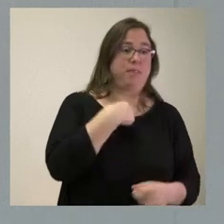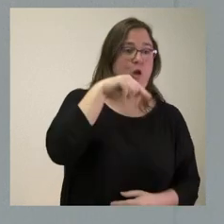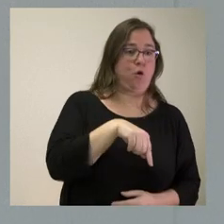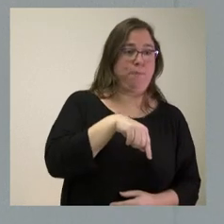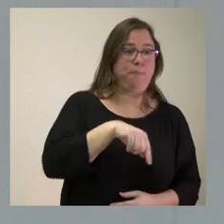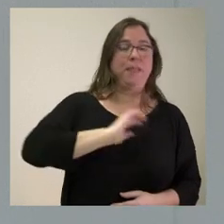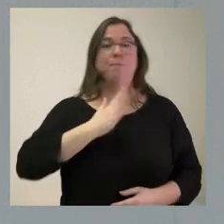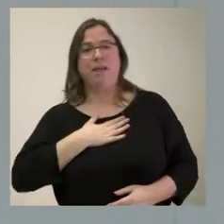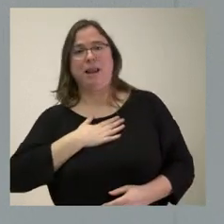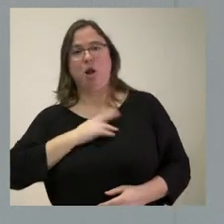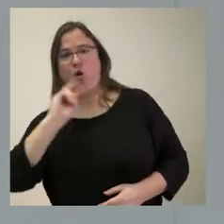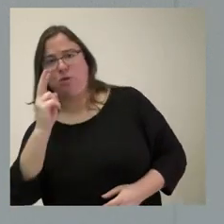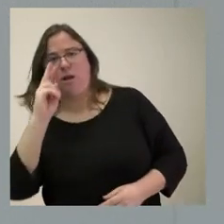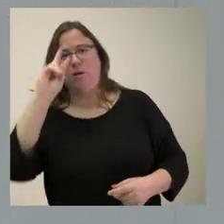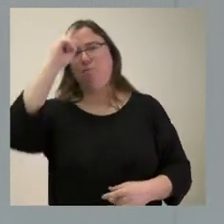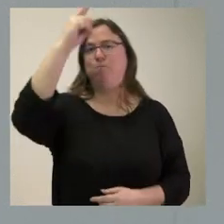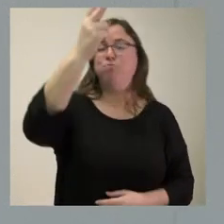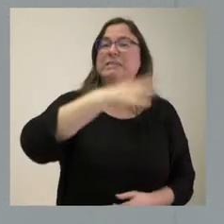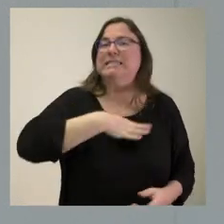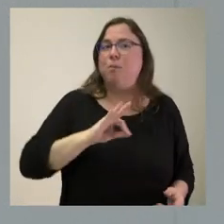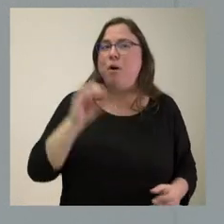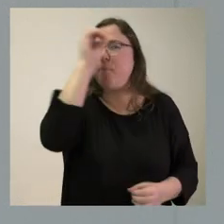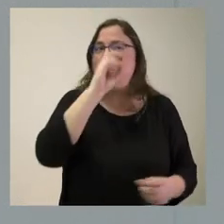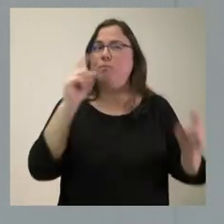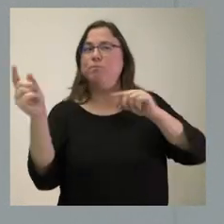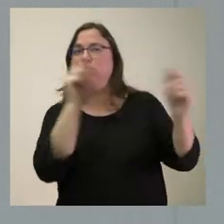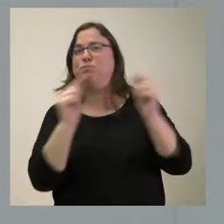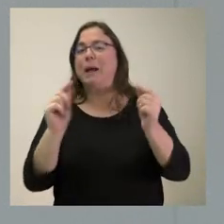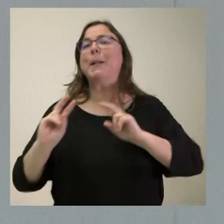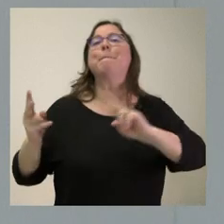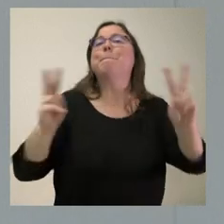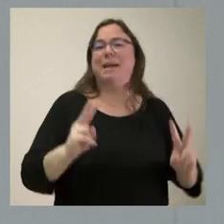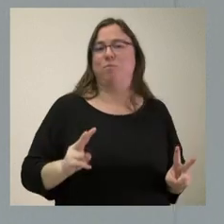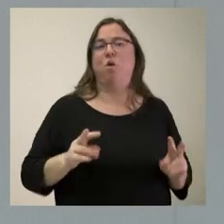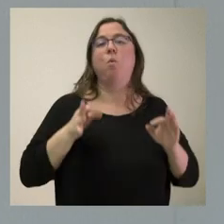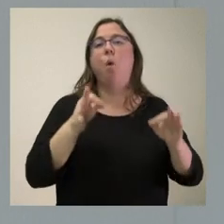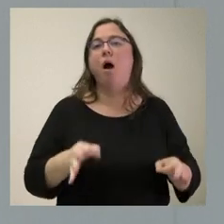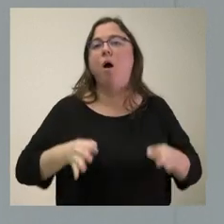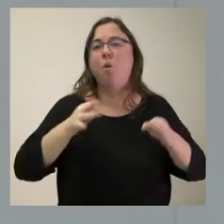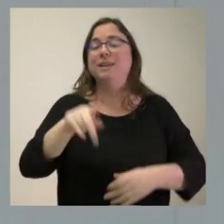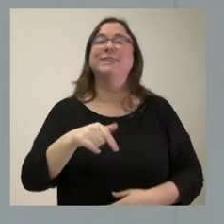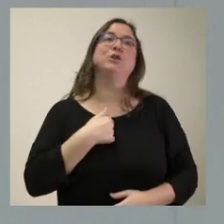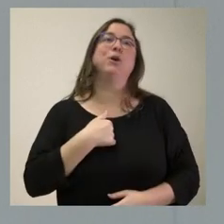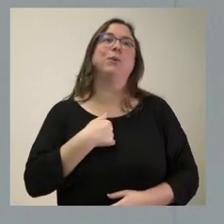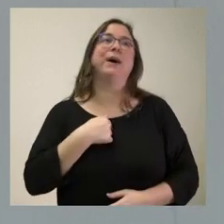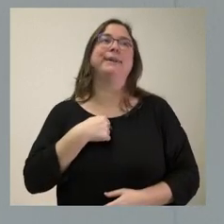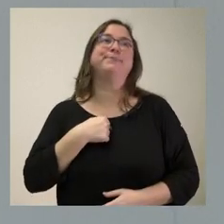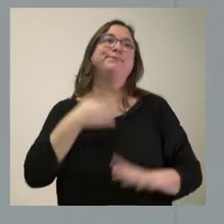día, al contrario puede parecer otra y viceversa, ¿no? Y por tanto, yo tampoco me puedo ser encomentarista de la actualidad